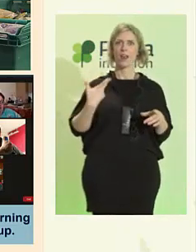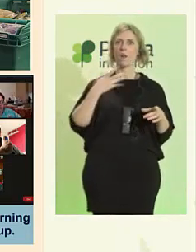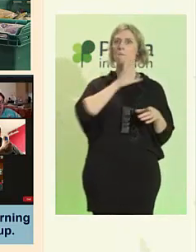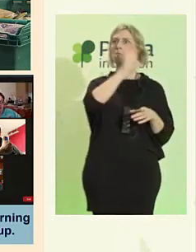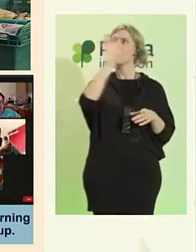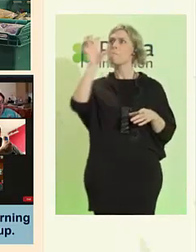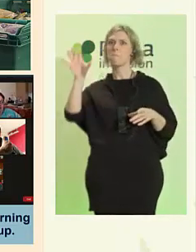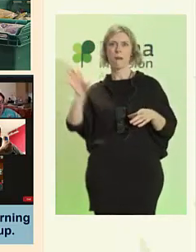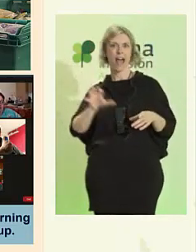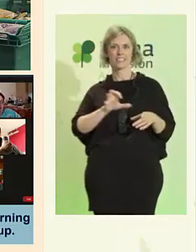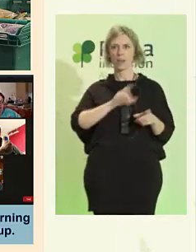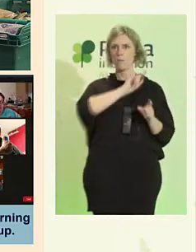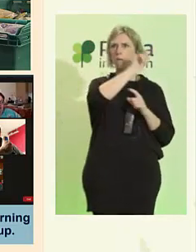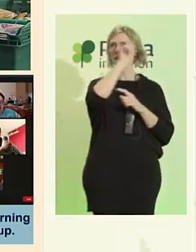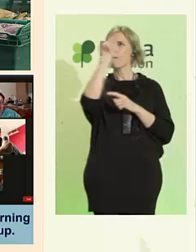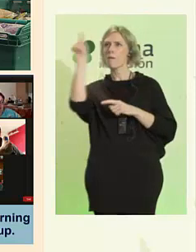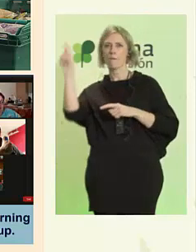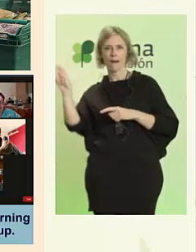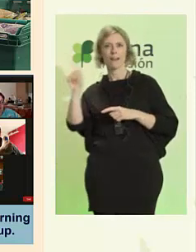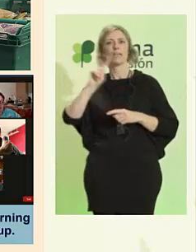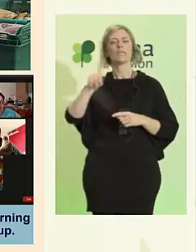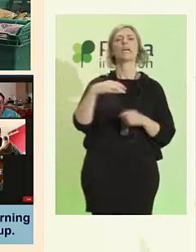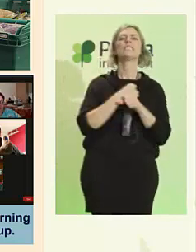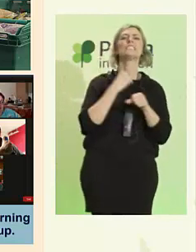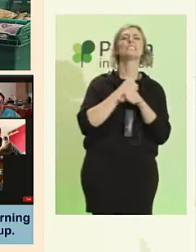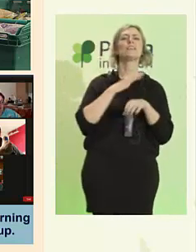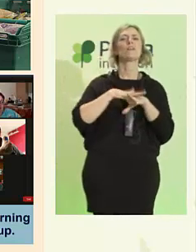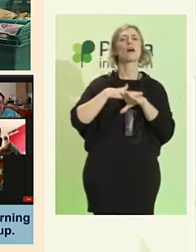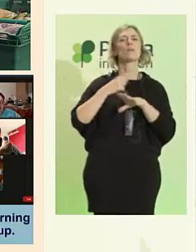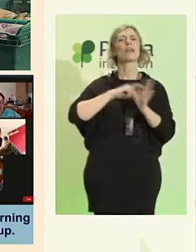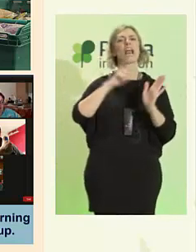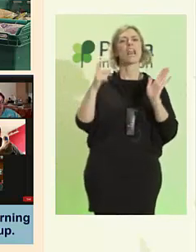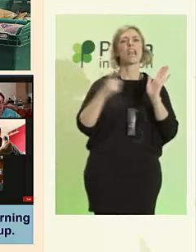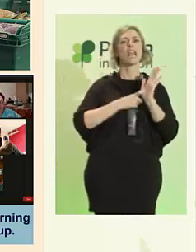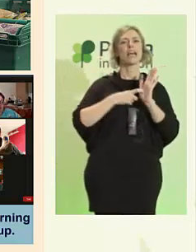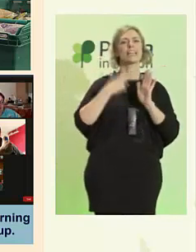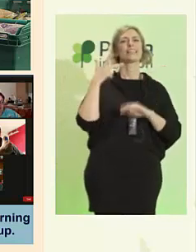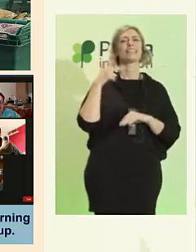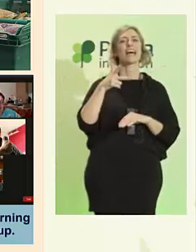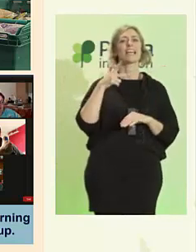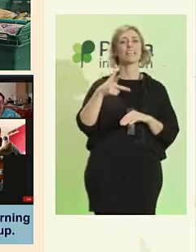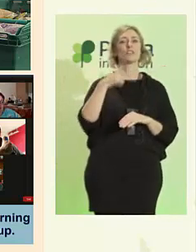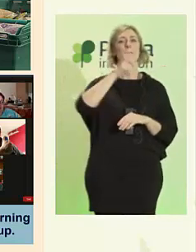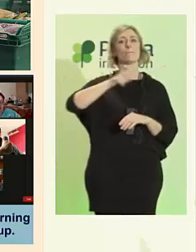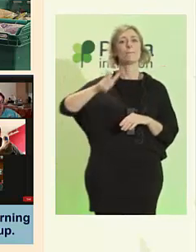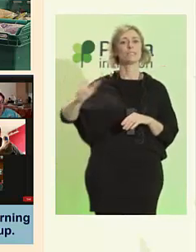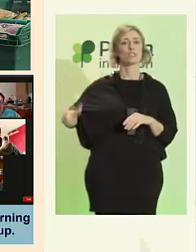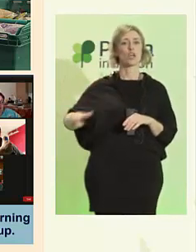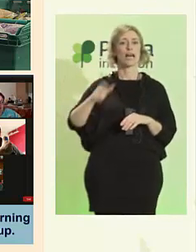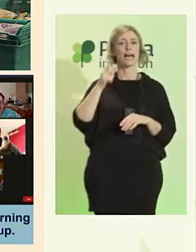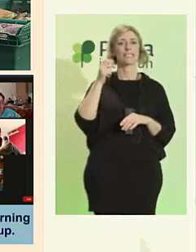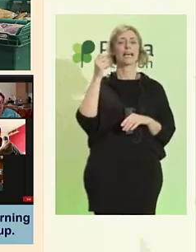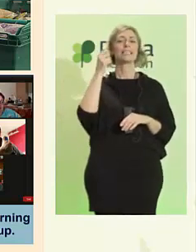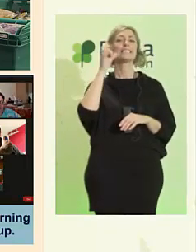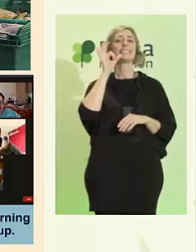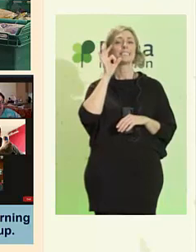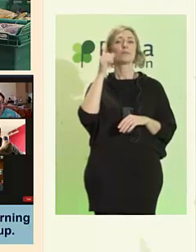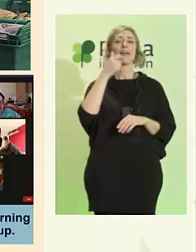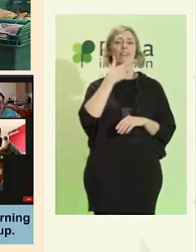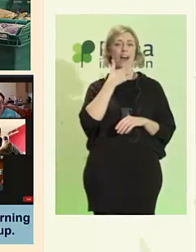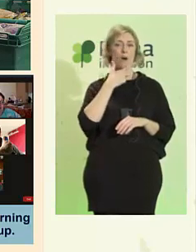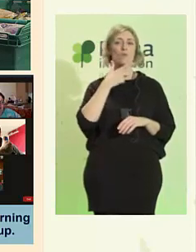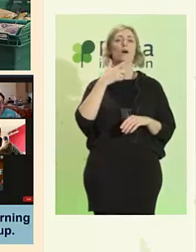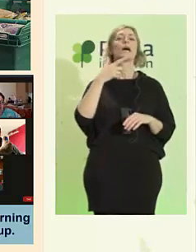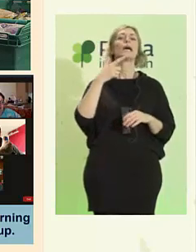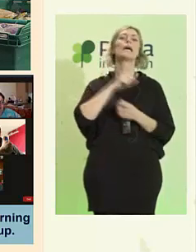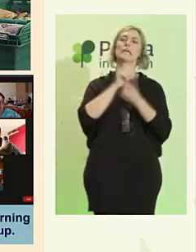trabajando en Reino Unido para cambiar la legislación sobre los derechos de las personas con síndrome de Down. Luego tenemos una imagen de